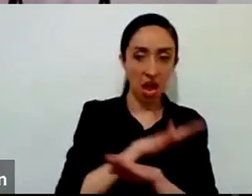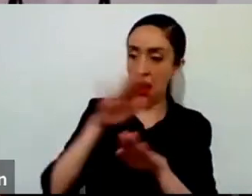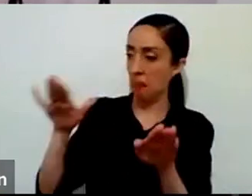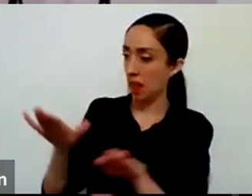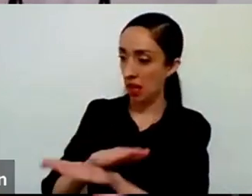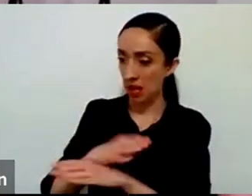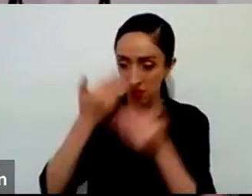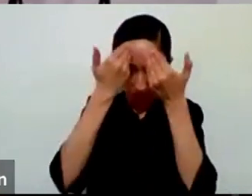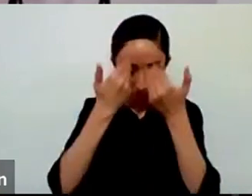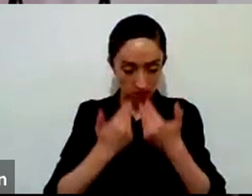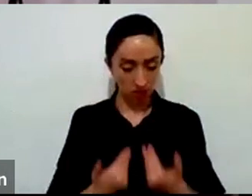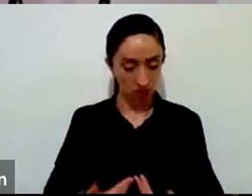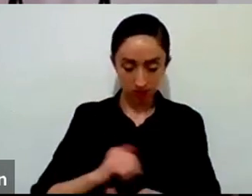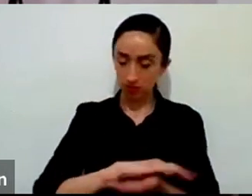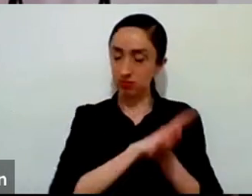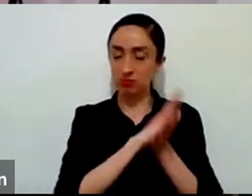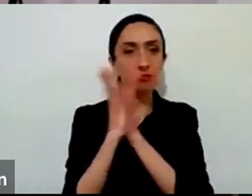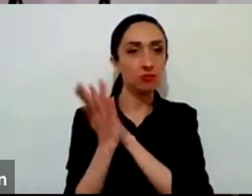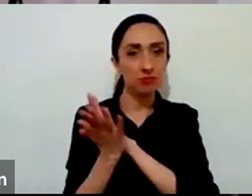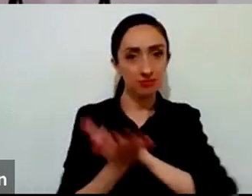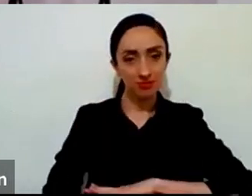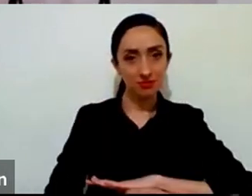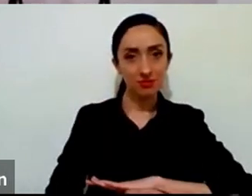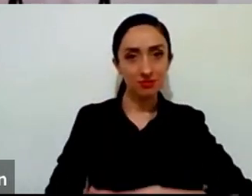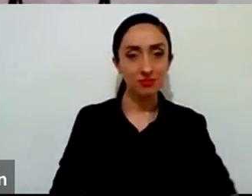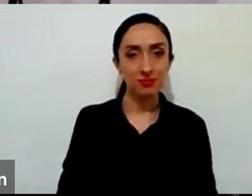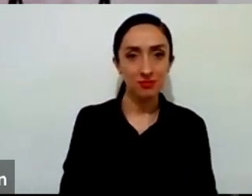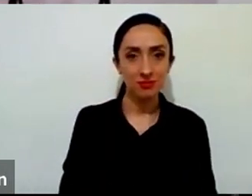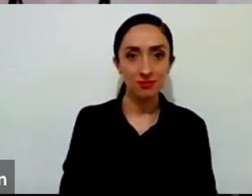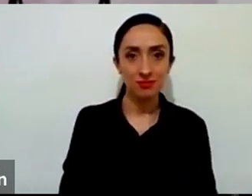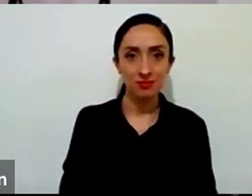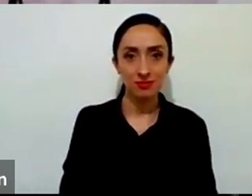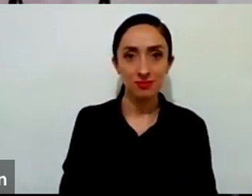nos transforma ¿no? así que